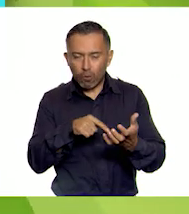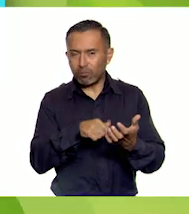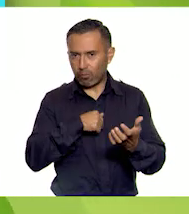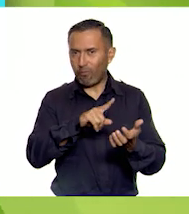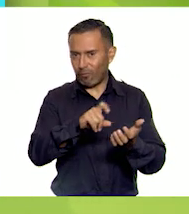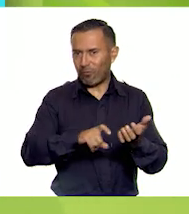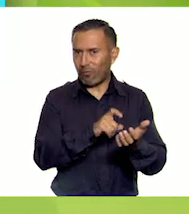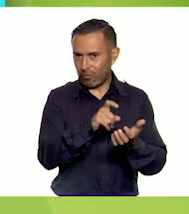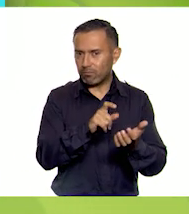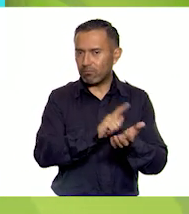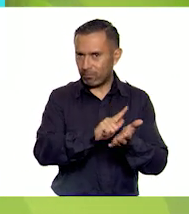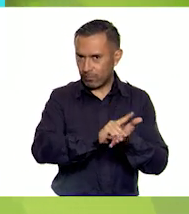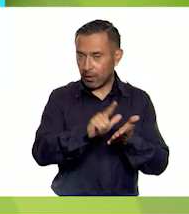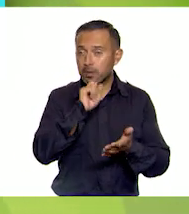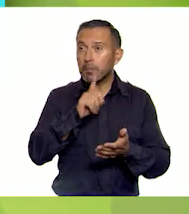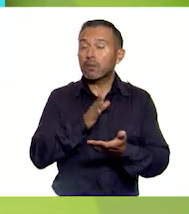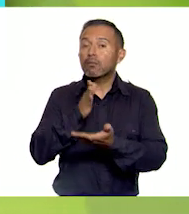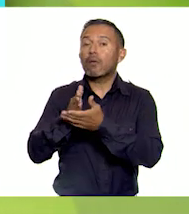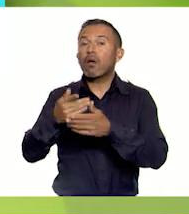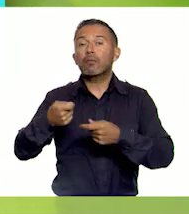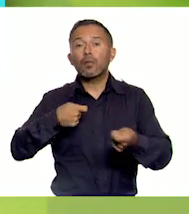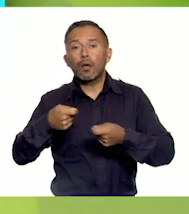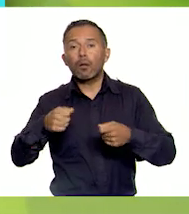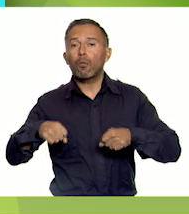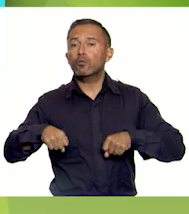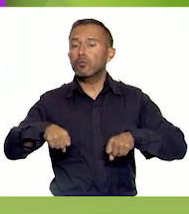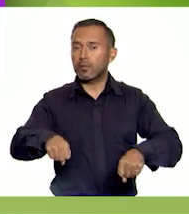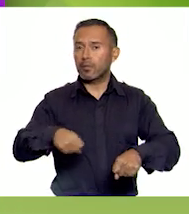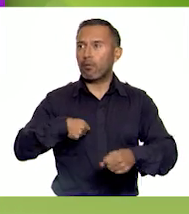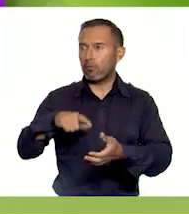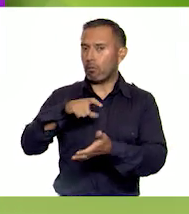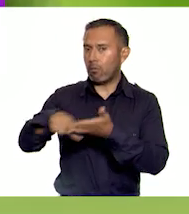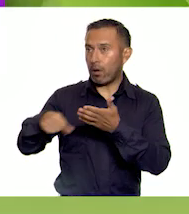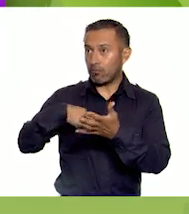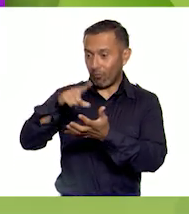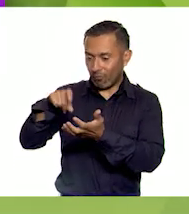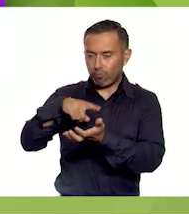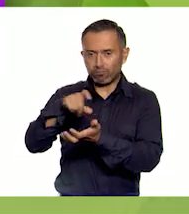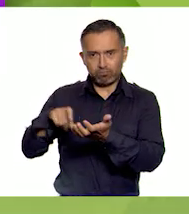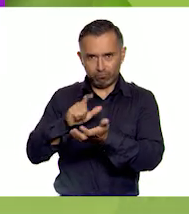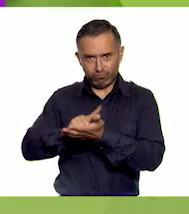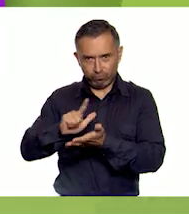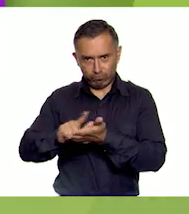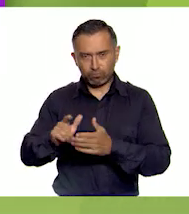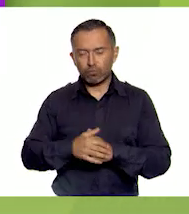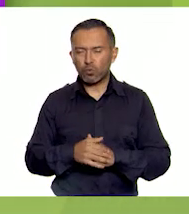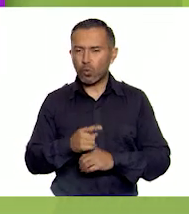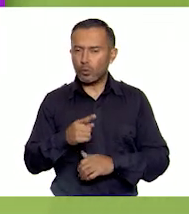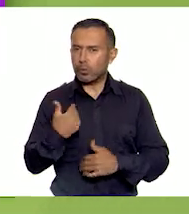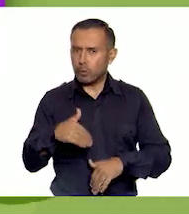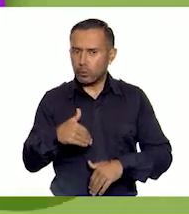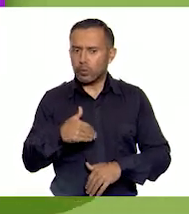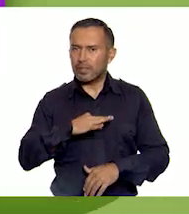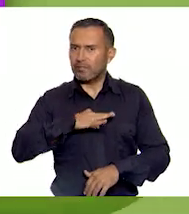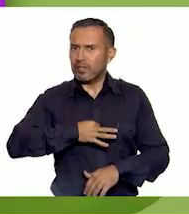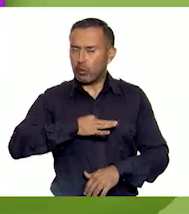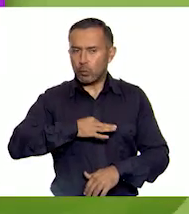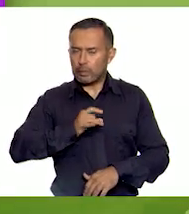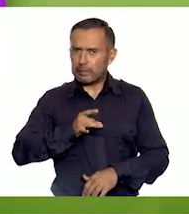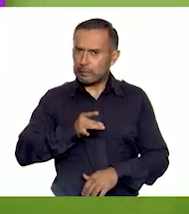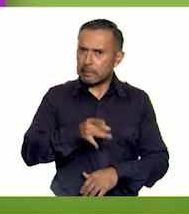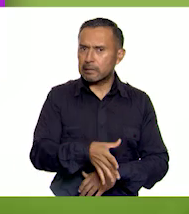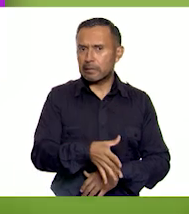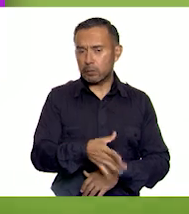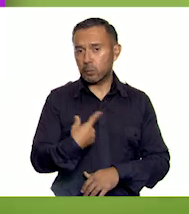las cosas que compres en la tienda o en el supermercado. Sigamos luchando juntos contra este virus cuidándonos los